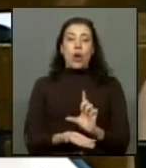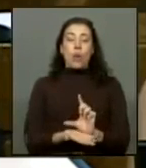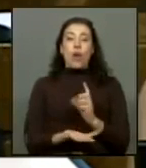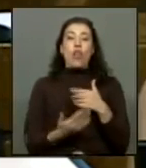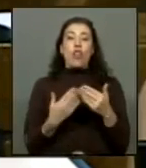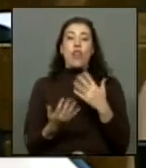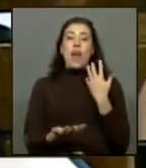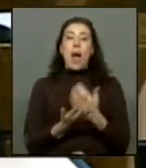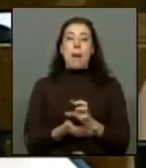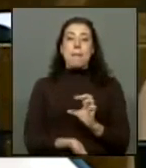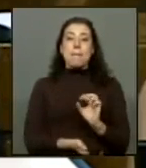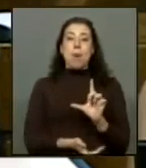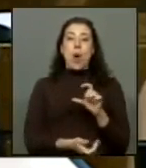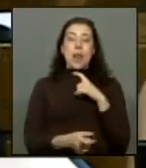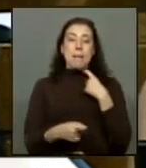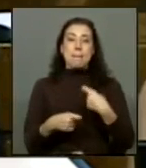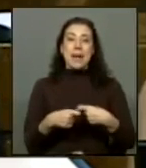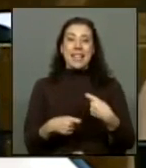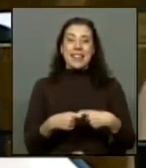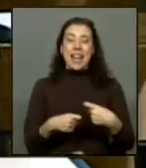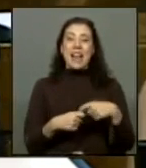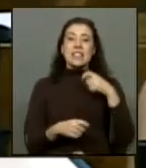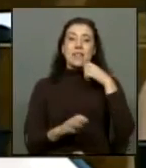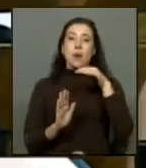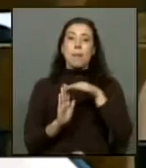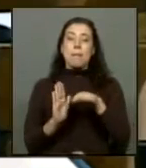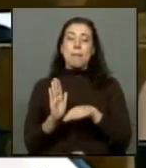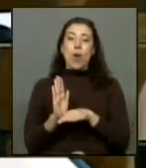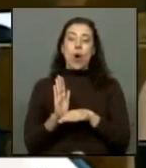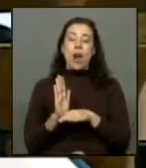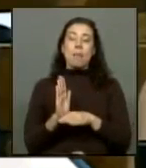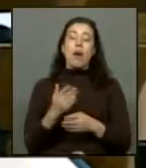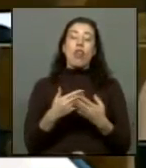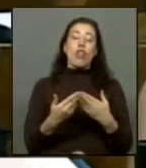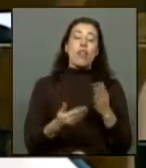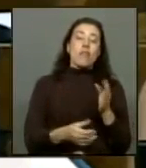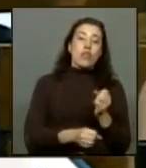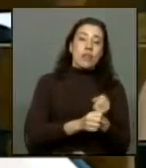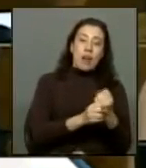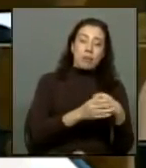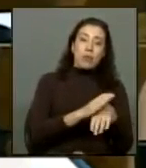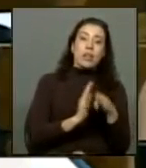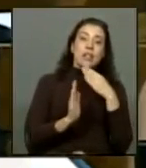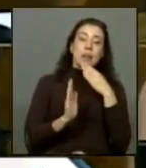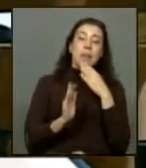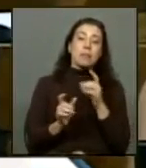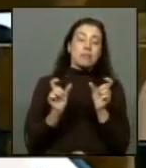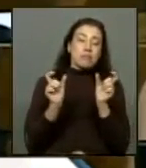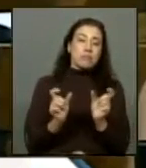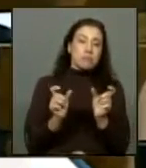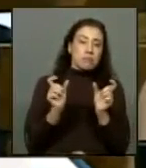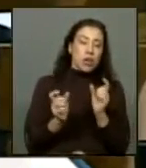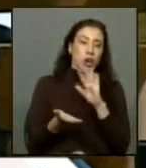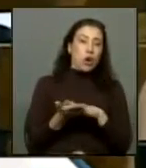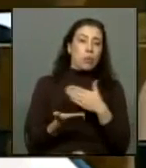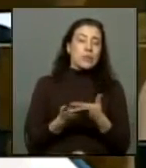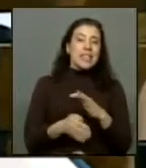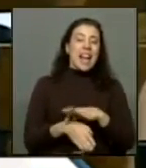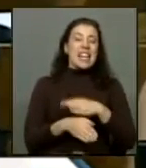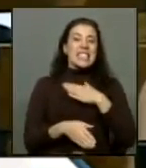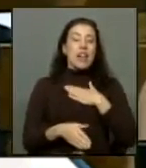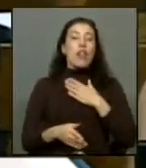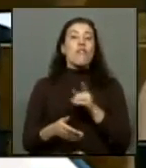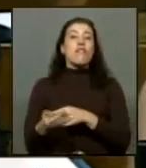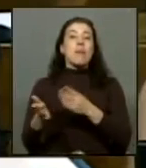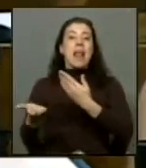presencia de polimetales, significó un programa de intervención, como también programas de seguimiento de salud, de relocalización de